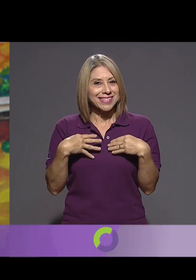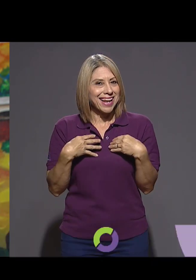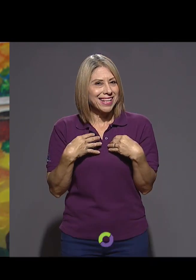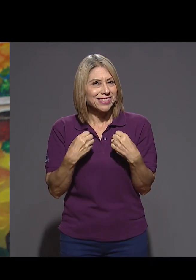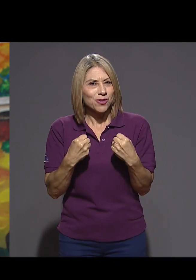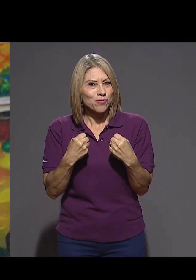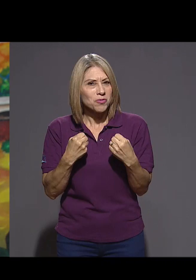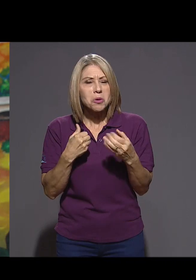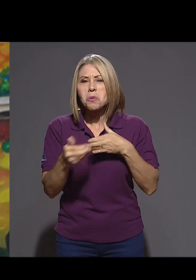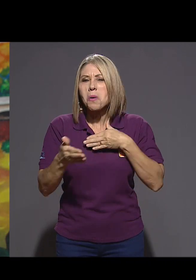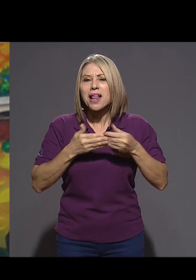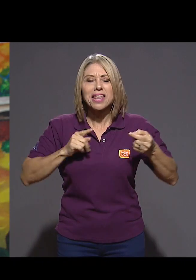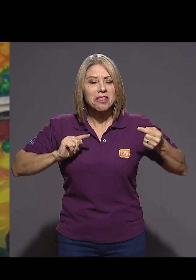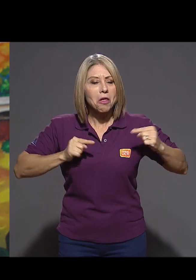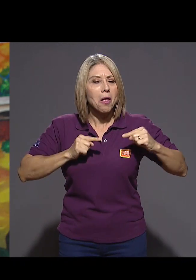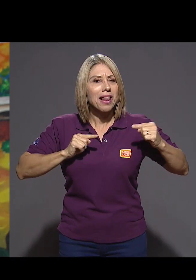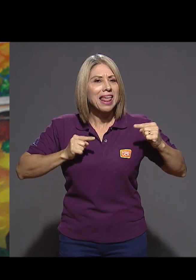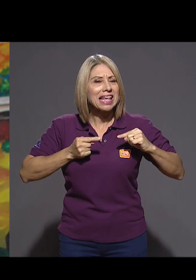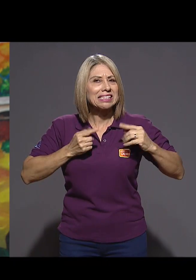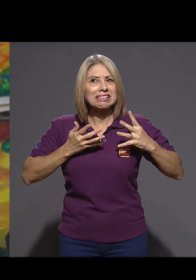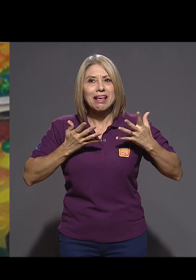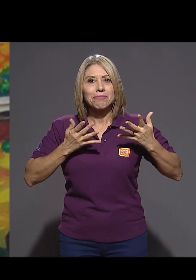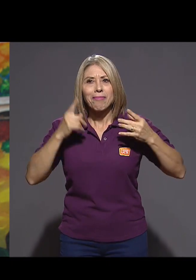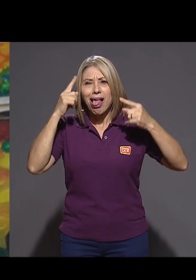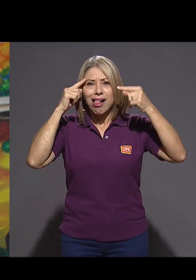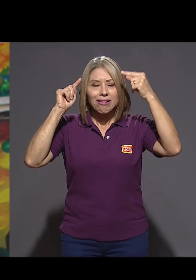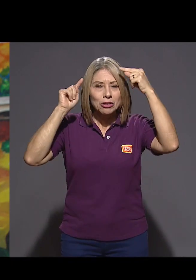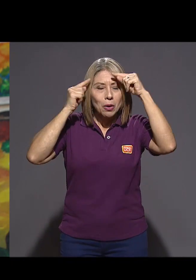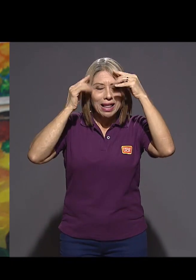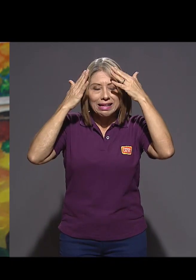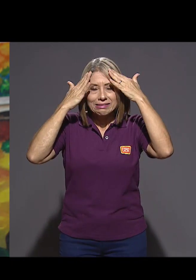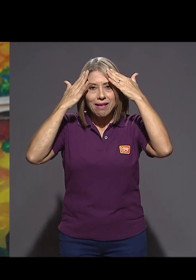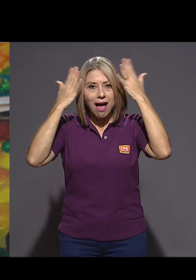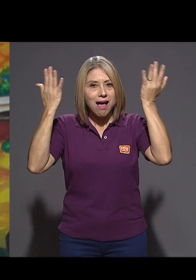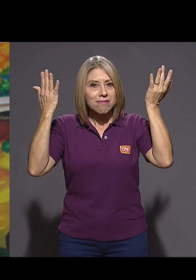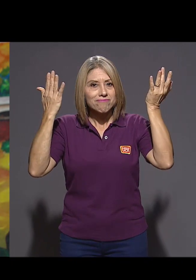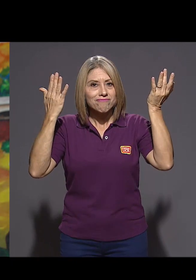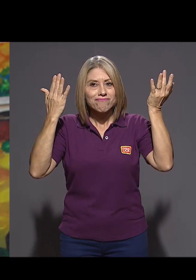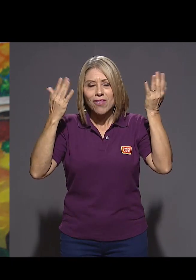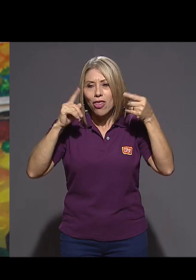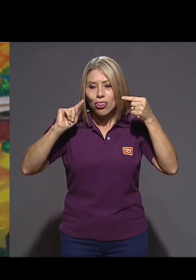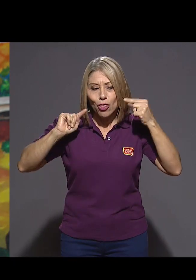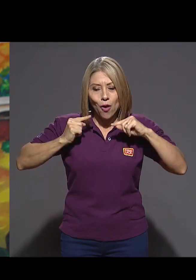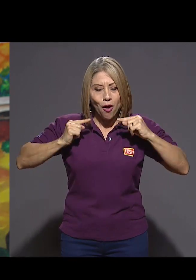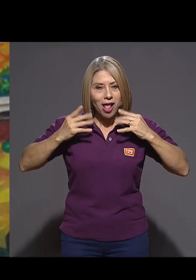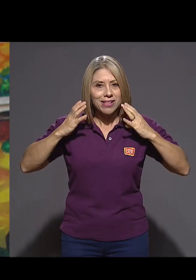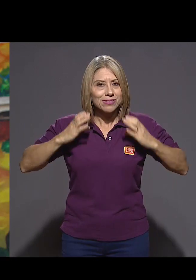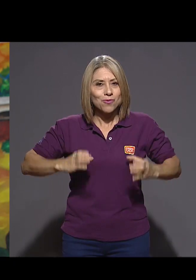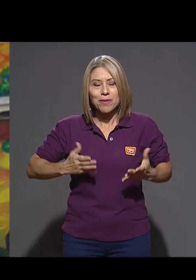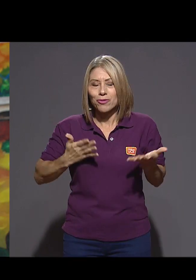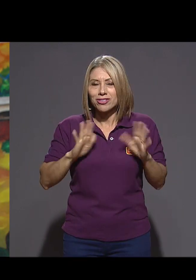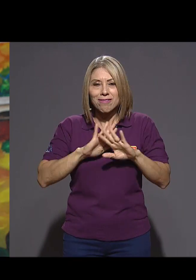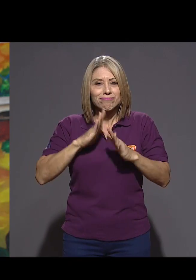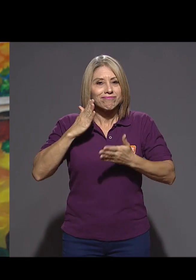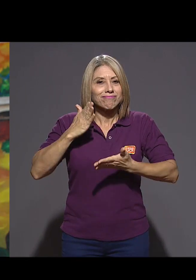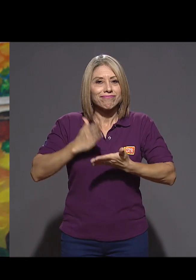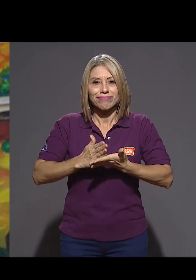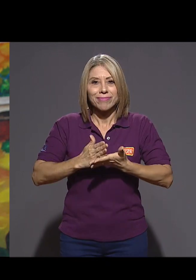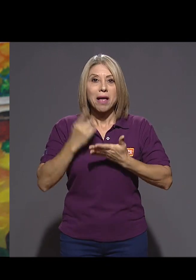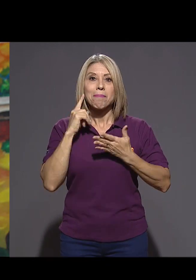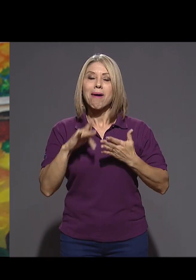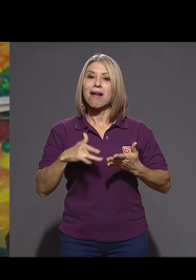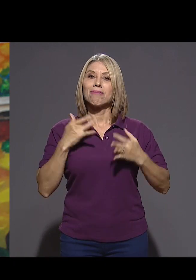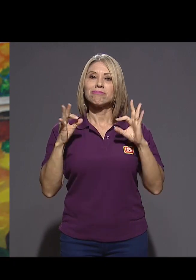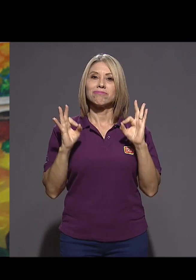de cualquier dolencia de la mente, que se lleva del cuerpo, o sea,